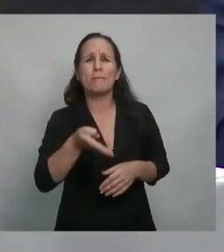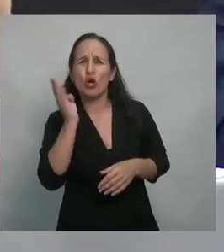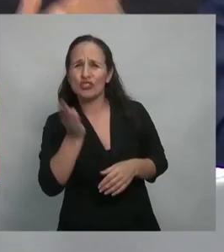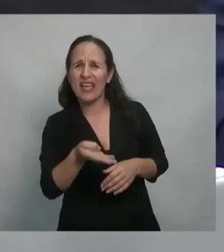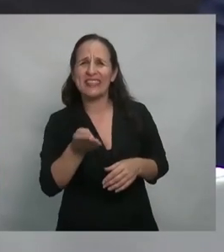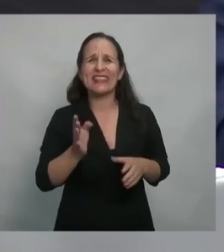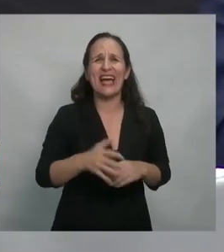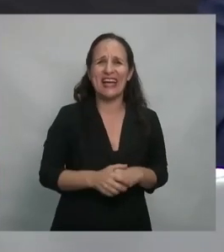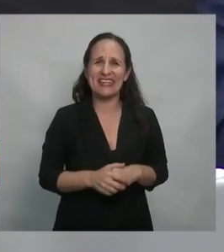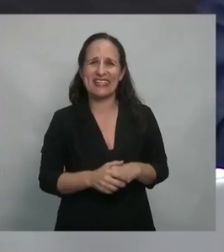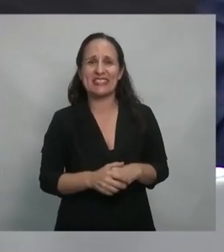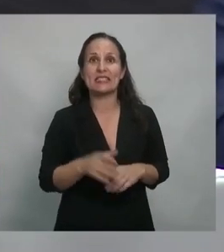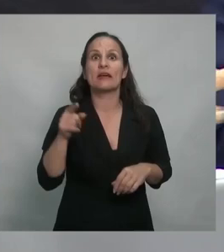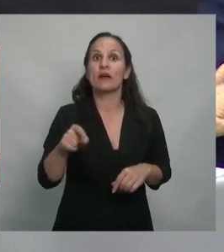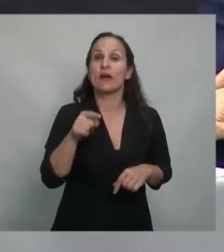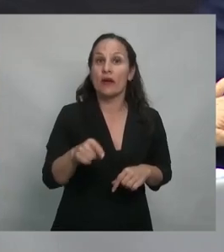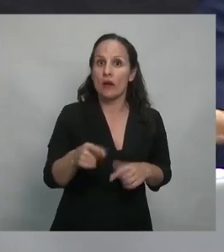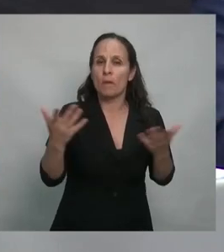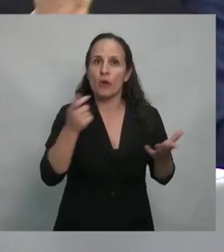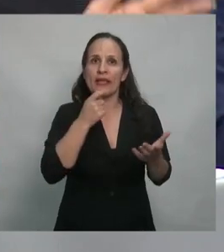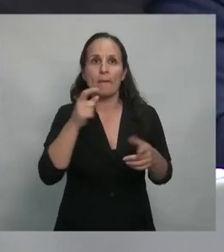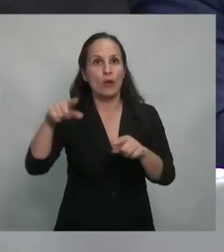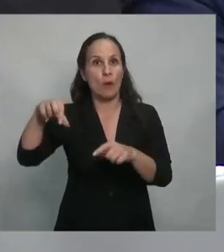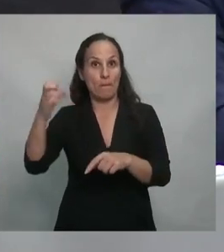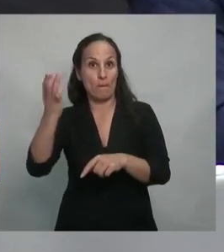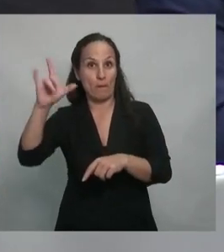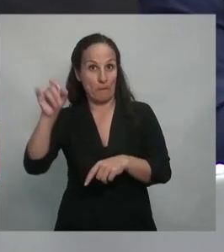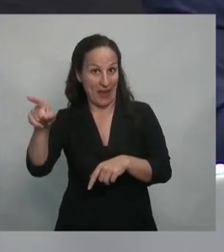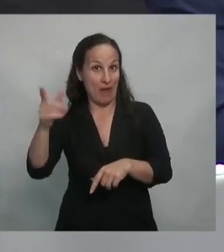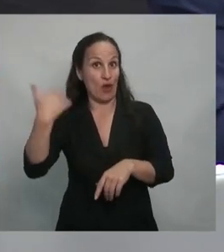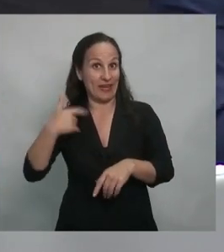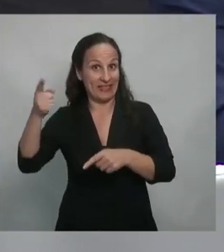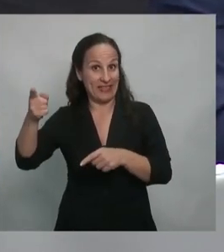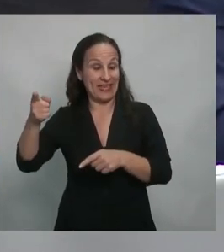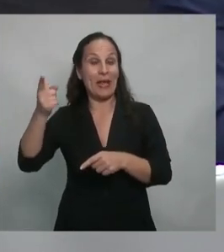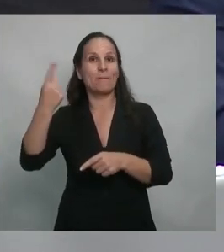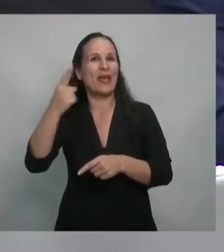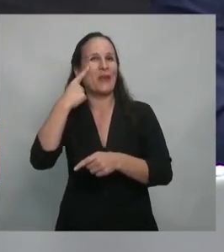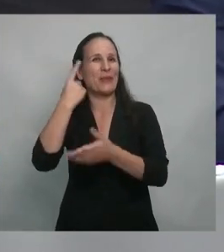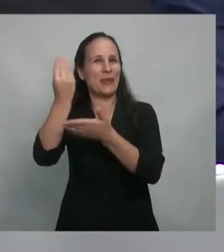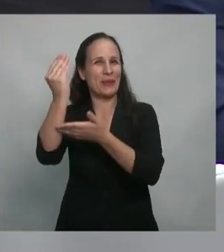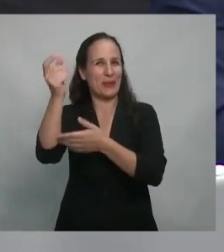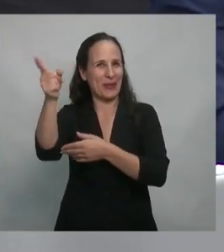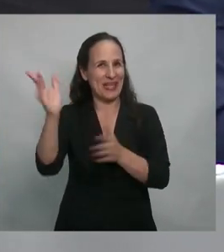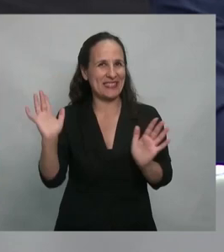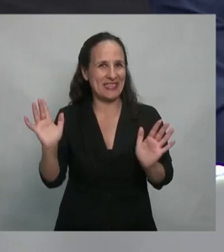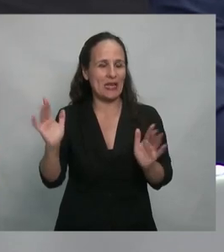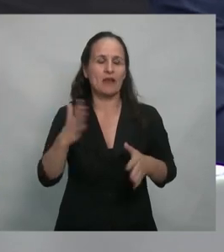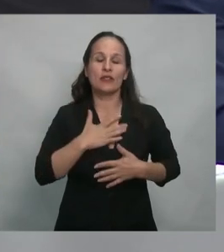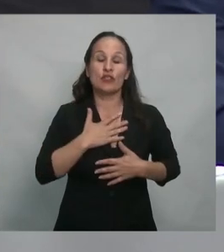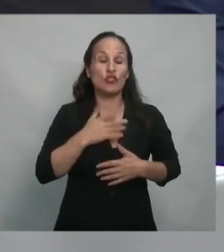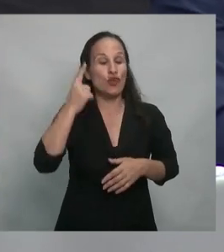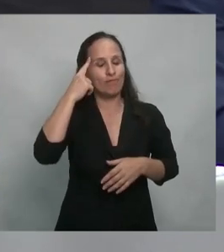Para los que no son argentinos o como Pablo es argentino, pero que vive en Brasil, yo los desafío a que